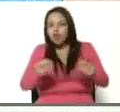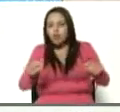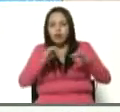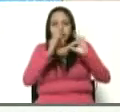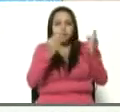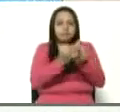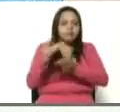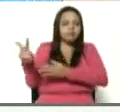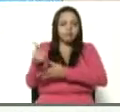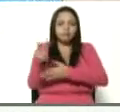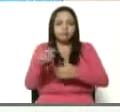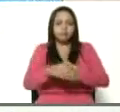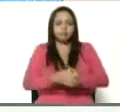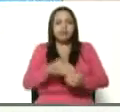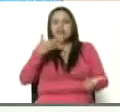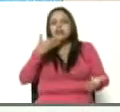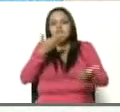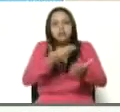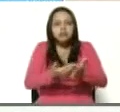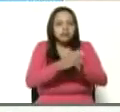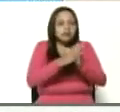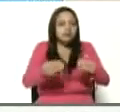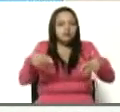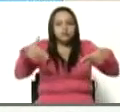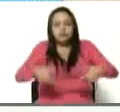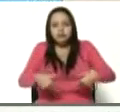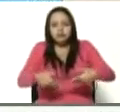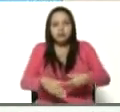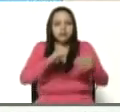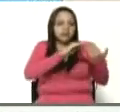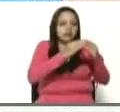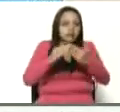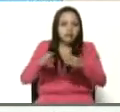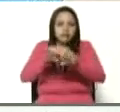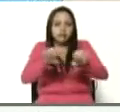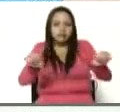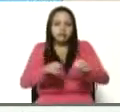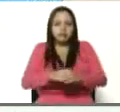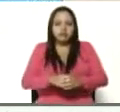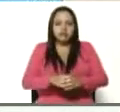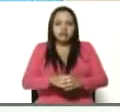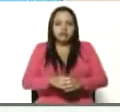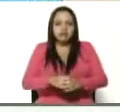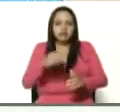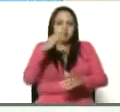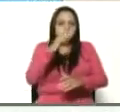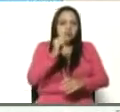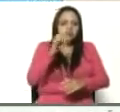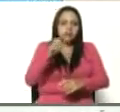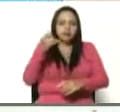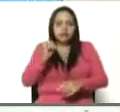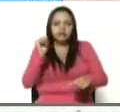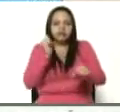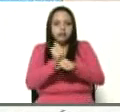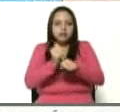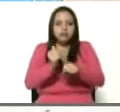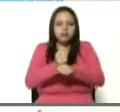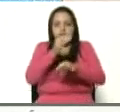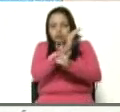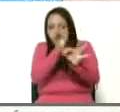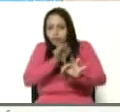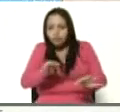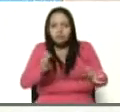familia venezolana. Gracias a todo ese esfuerzo de la comunidad educativa. El PAE está funcionando de una manera